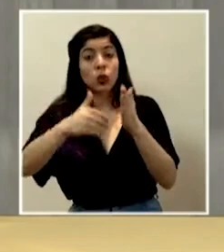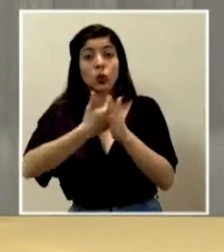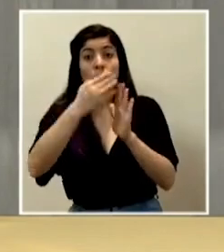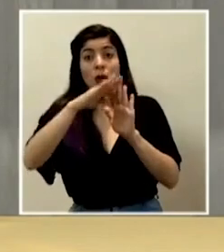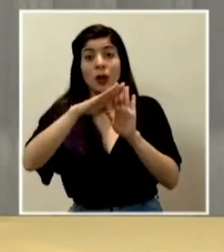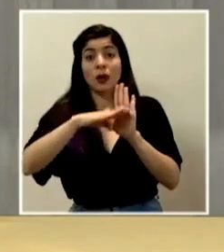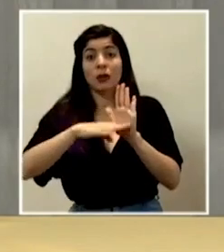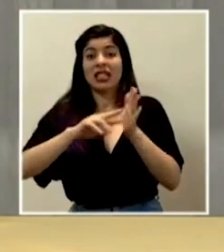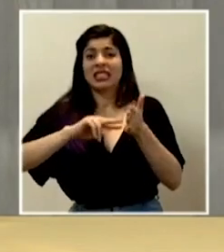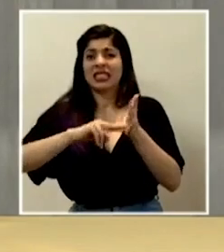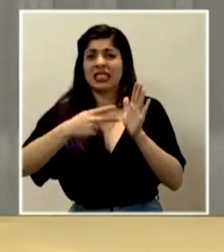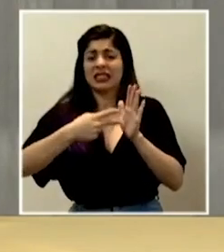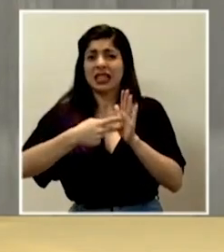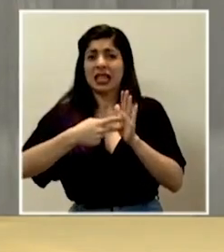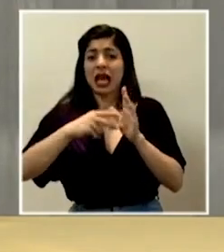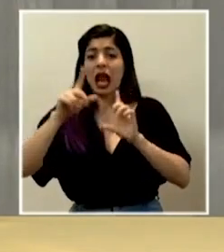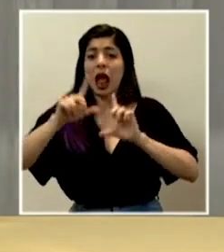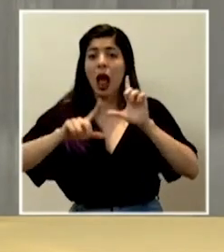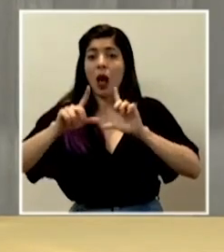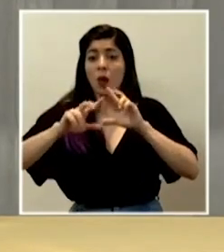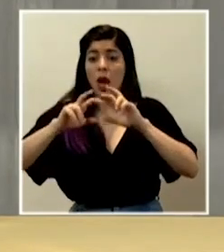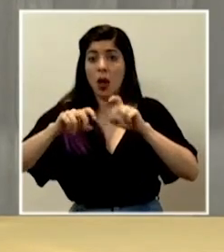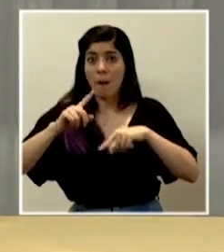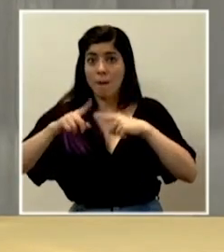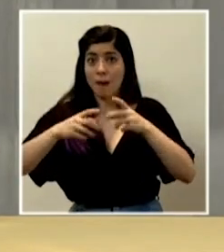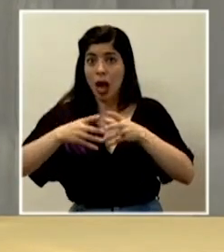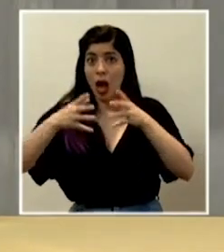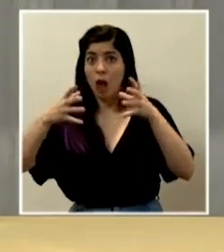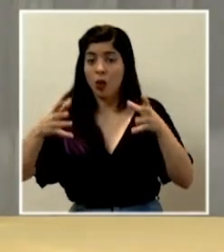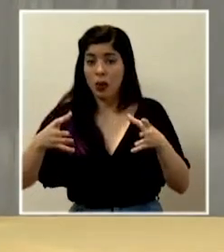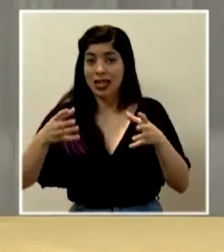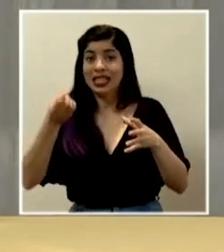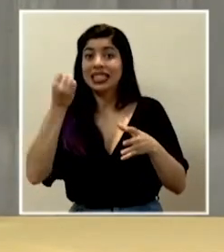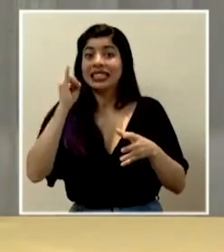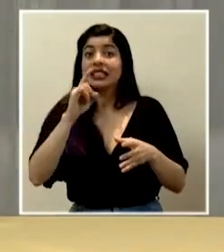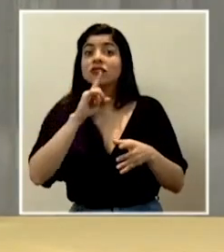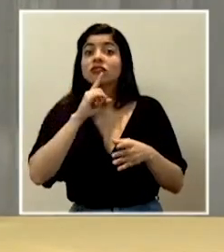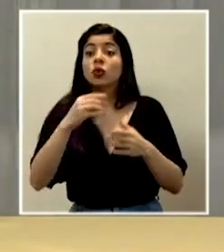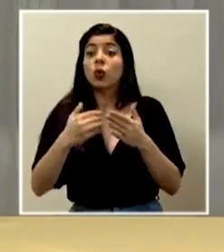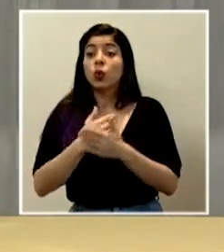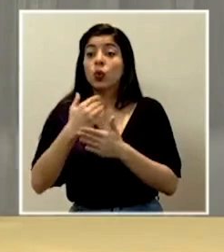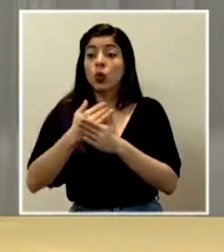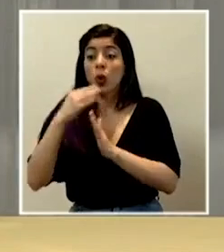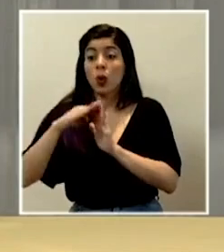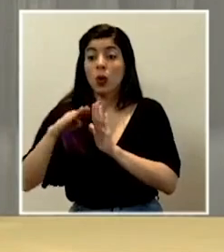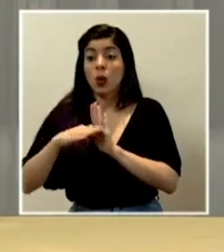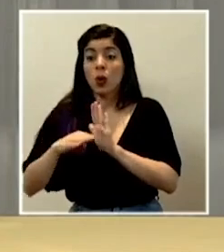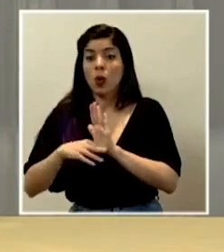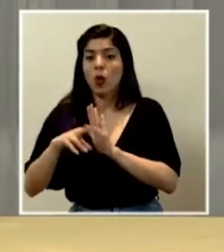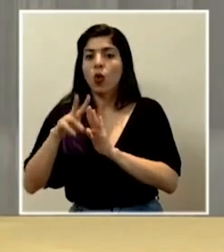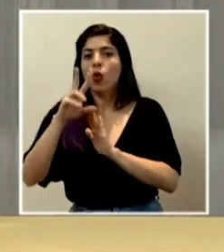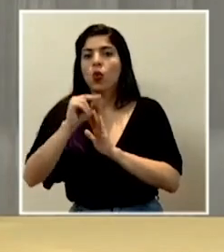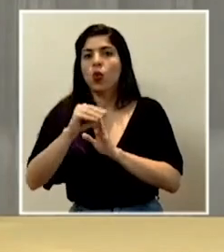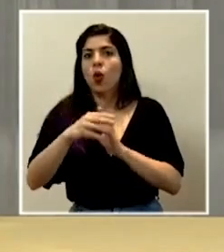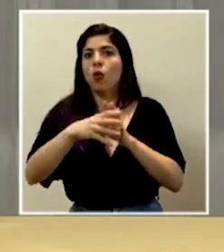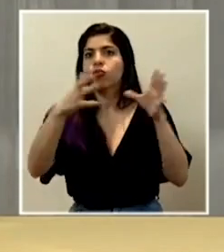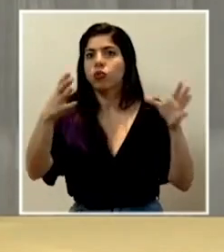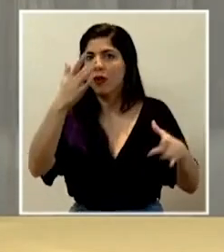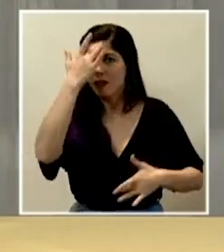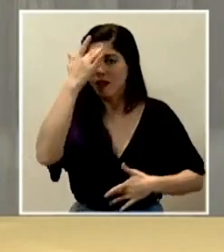¿se aumentará el número de pruebas para detectar si realmente con las nuevas medidas no se dé un aumento de casos?